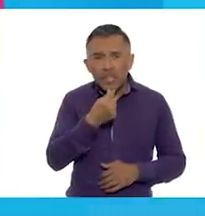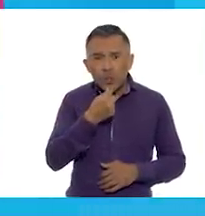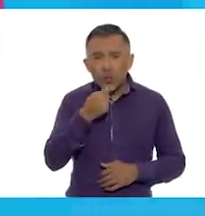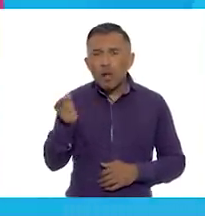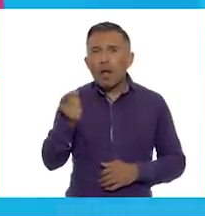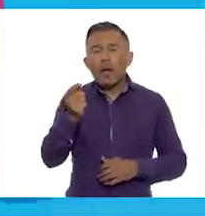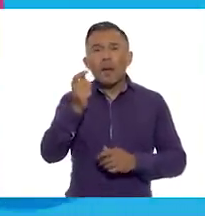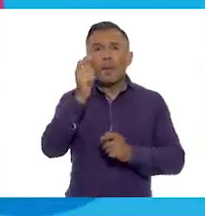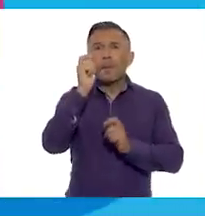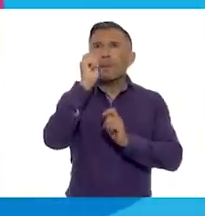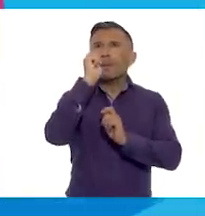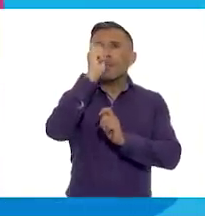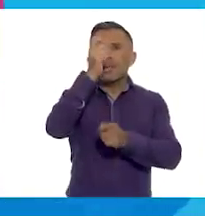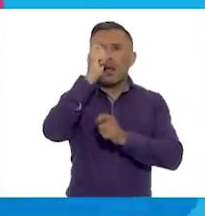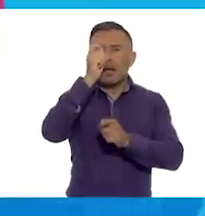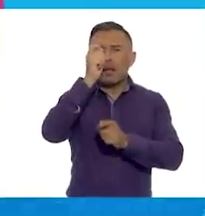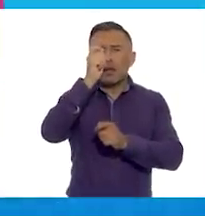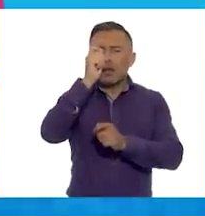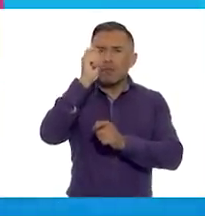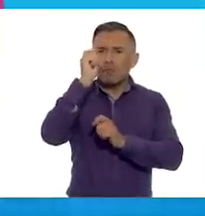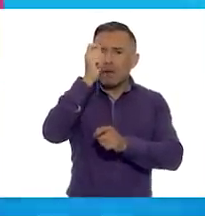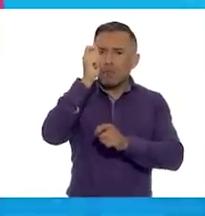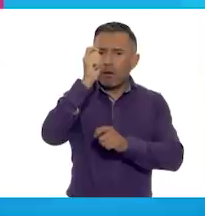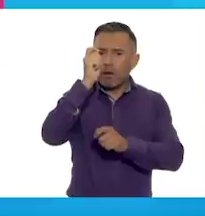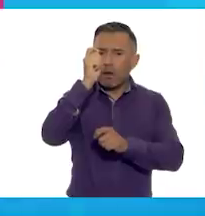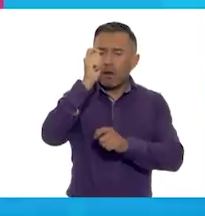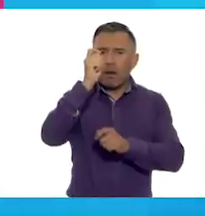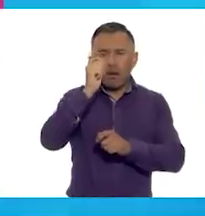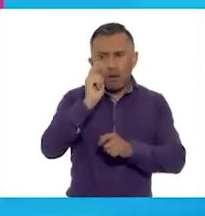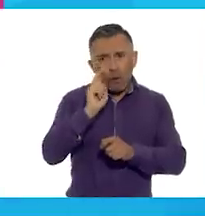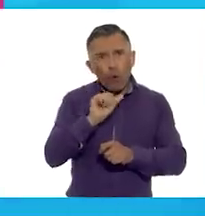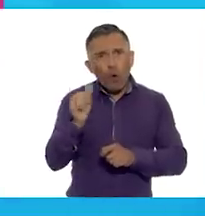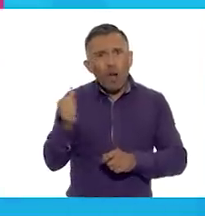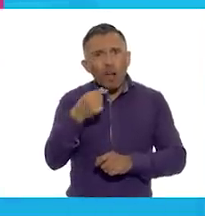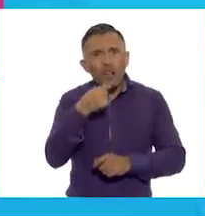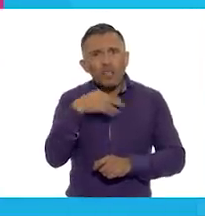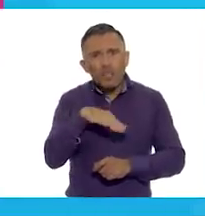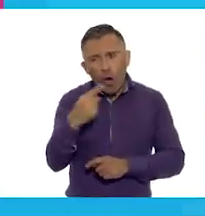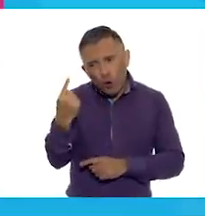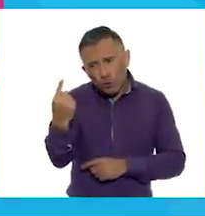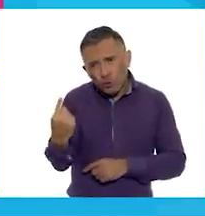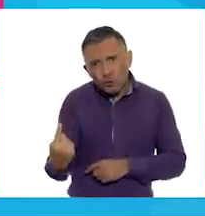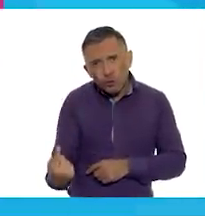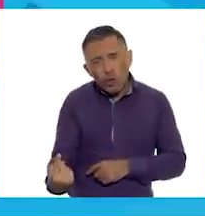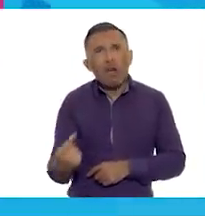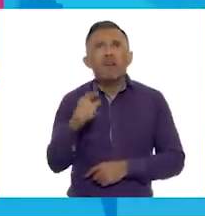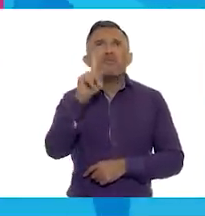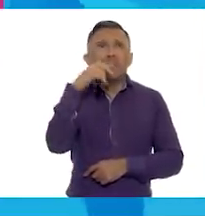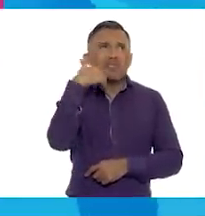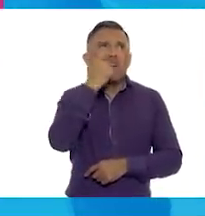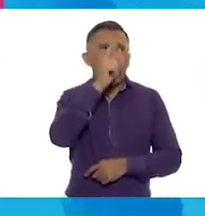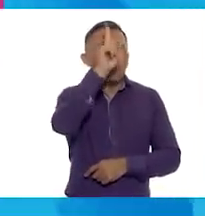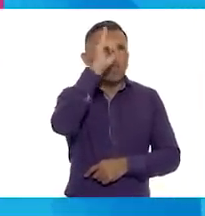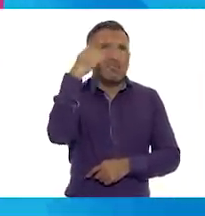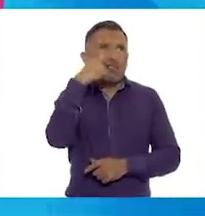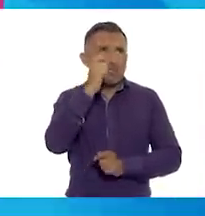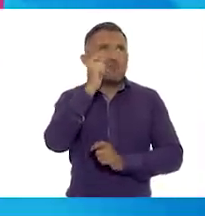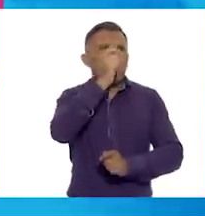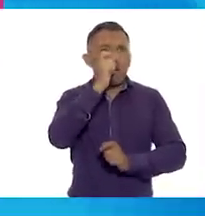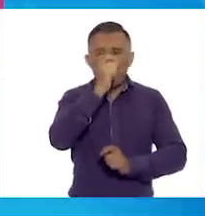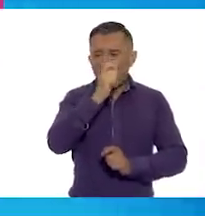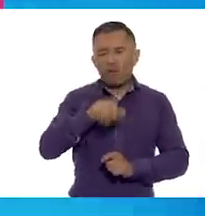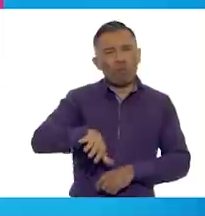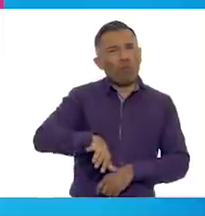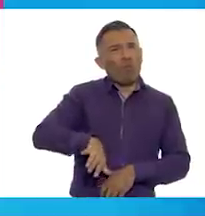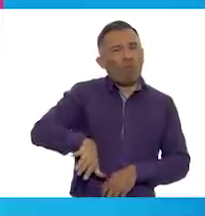piñata, pero... Ay, también veo a una niña más pequeña que también quiere participar, pero yo creo que no